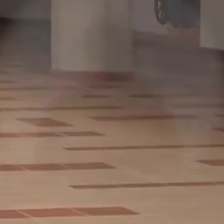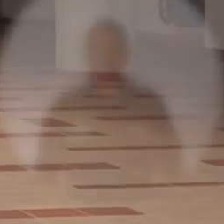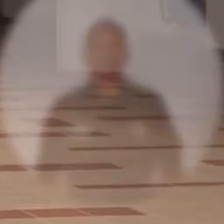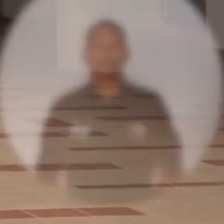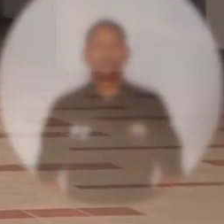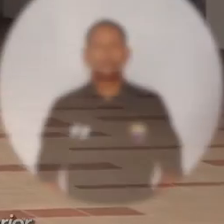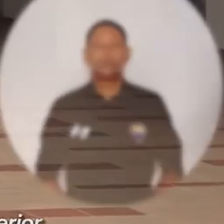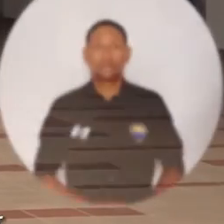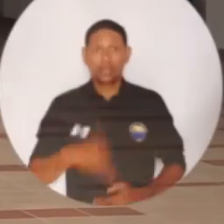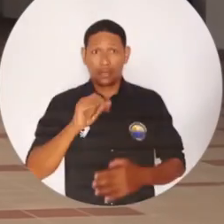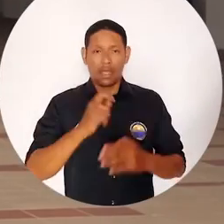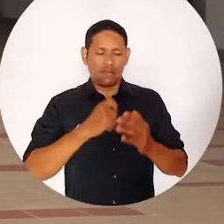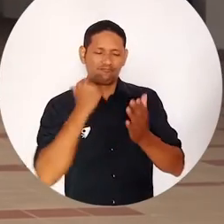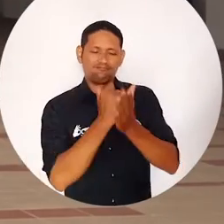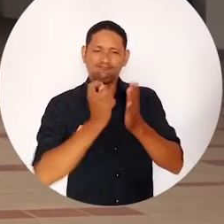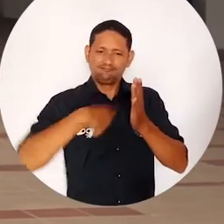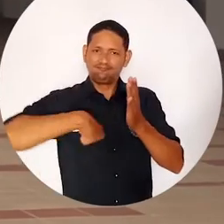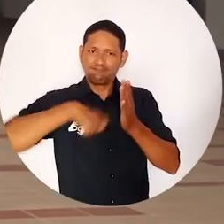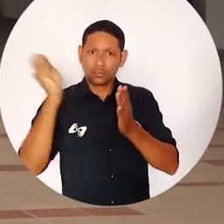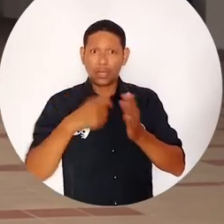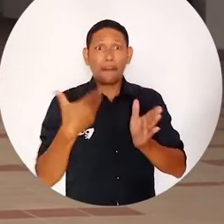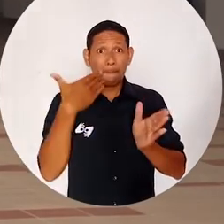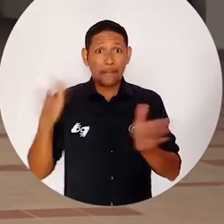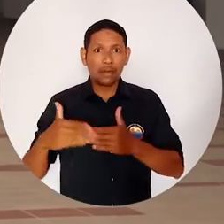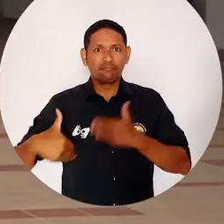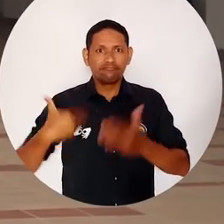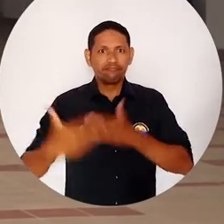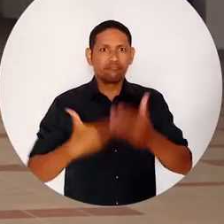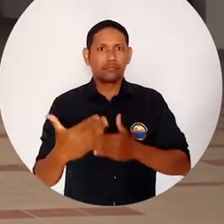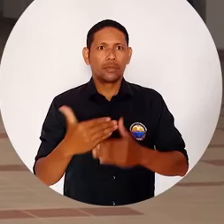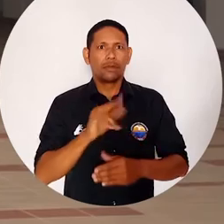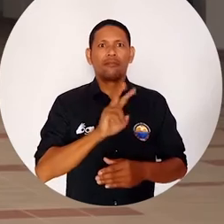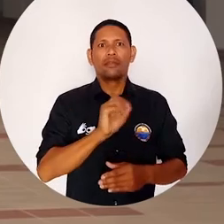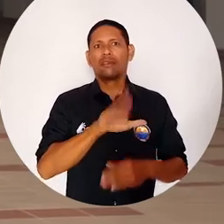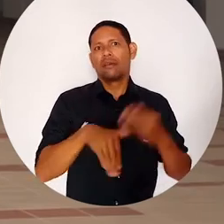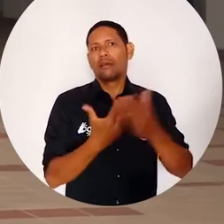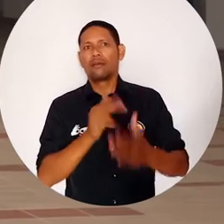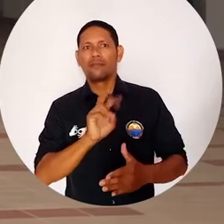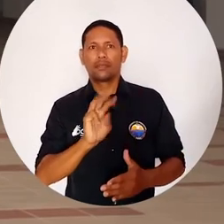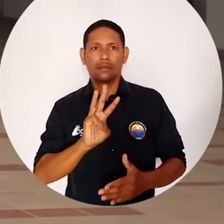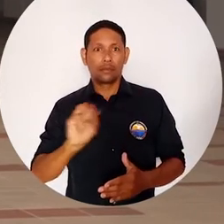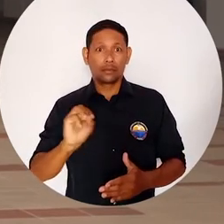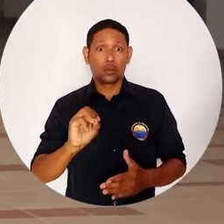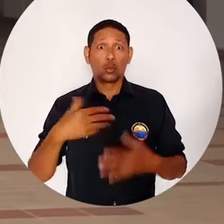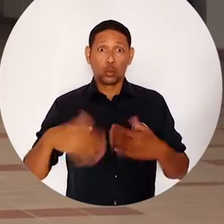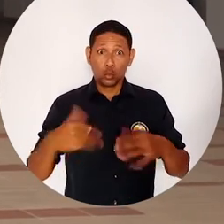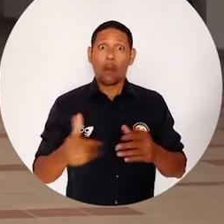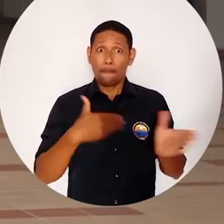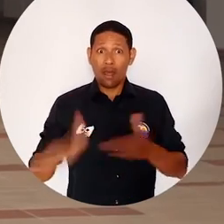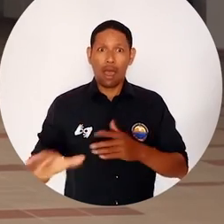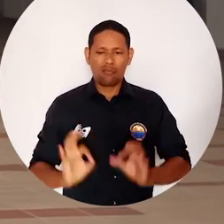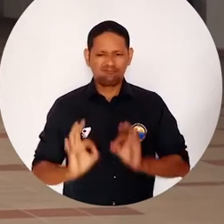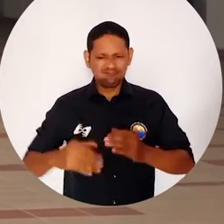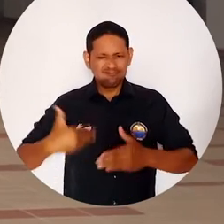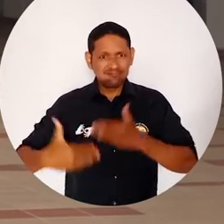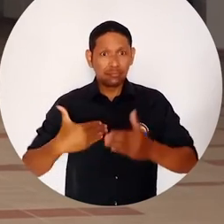Fue aprobado el Plan de Desarrollo de Universidad 2030, es un plan de desarrollo muy ambicioso, donde sin